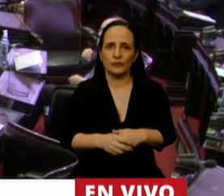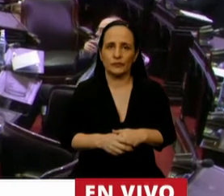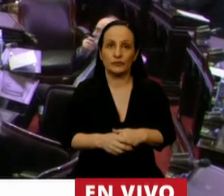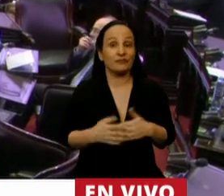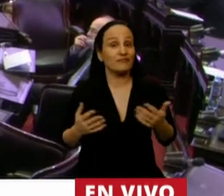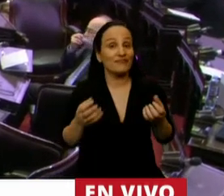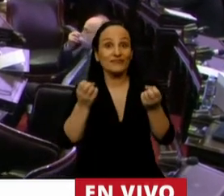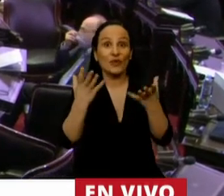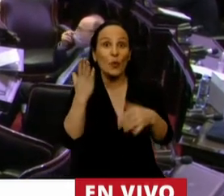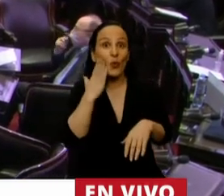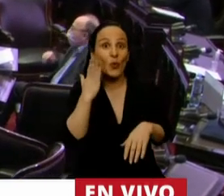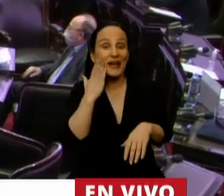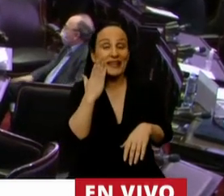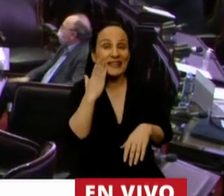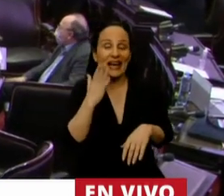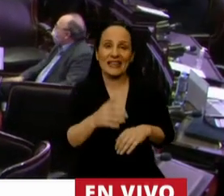Buenas tardes.